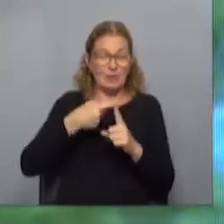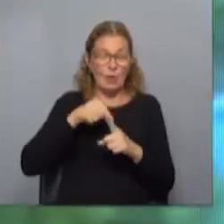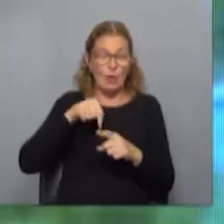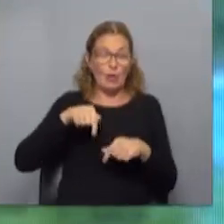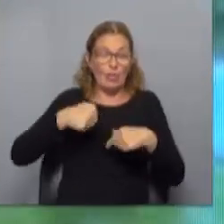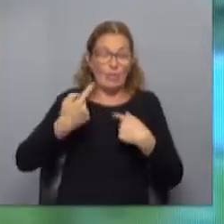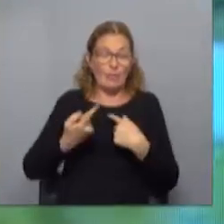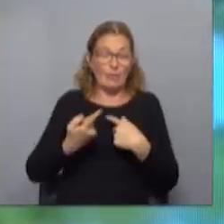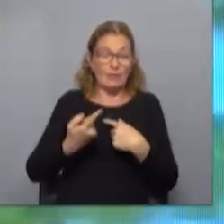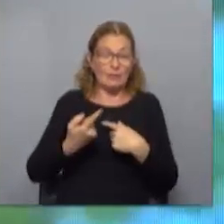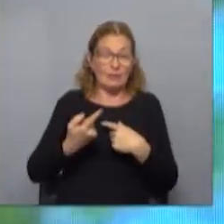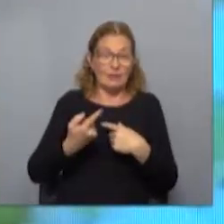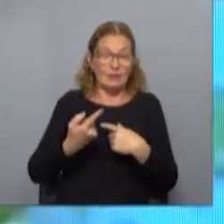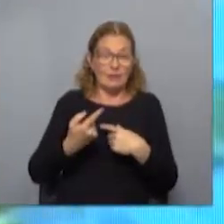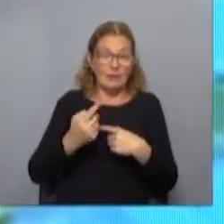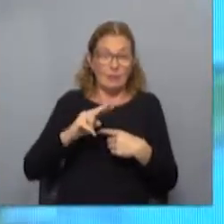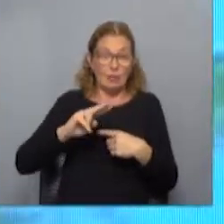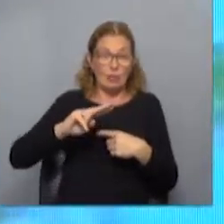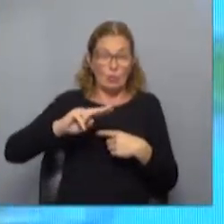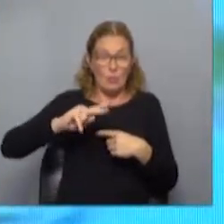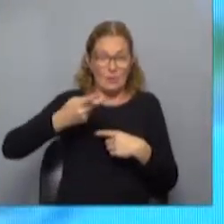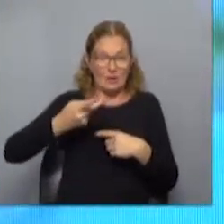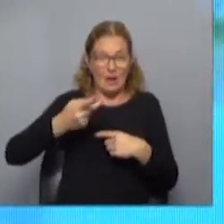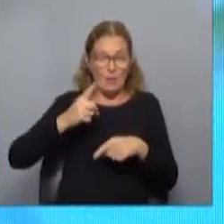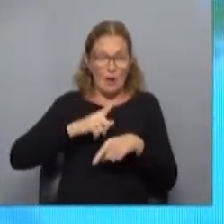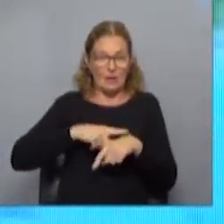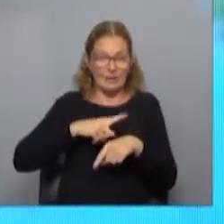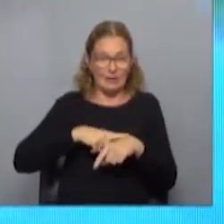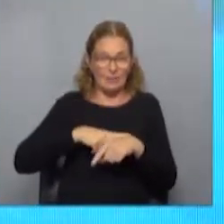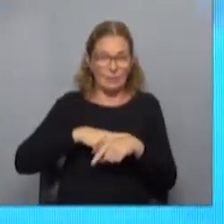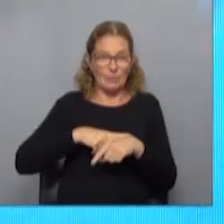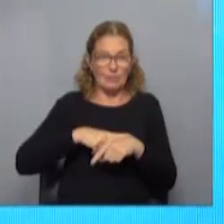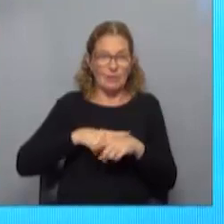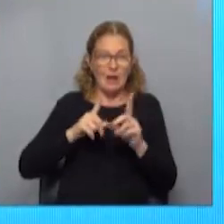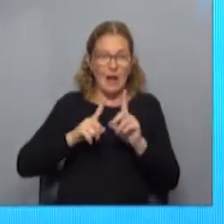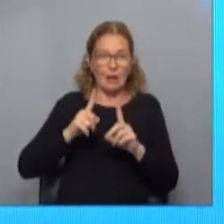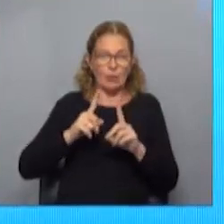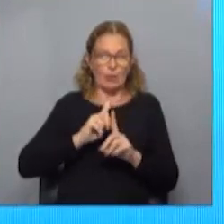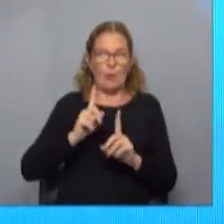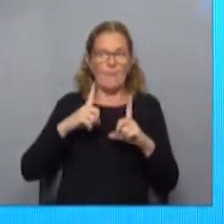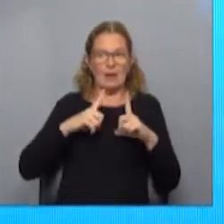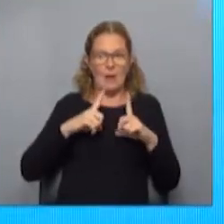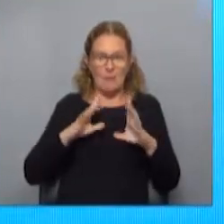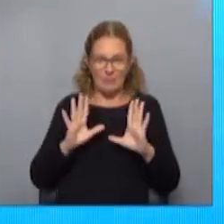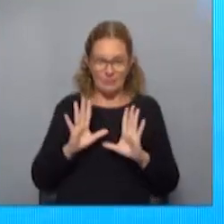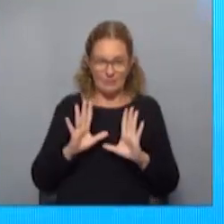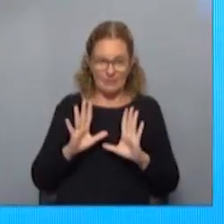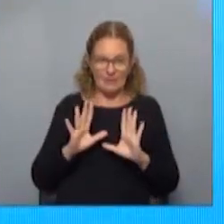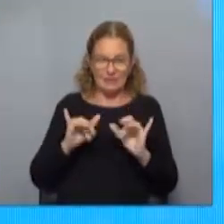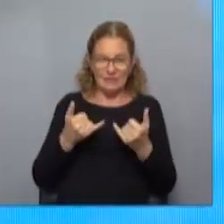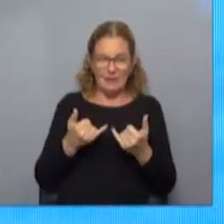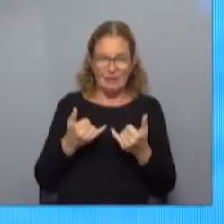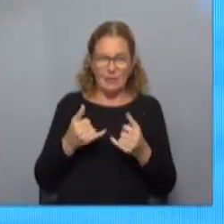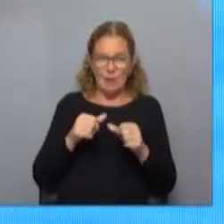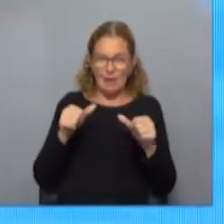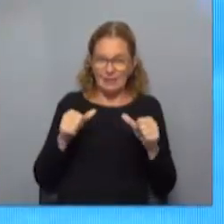después de lo que sucedió, que duplicamos en el tiempo algo que era inesperado, ya estamos